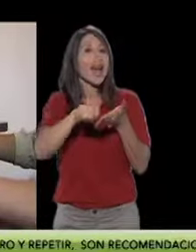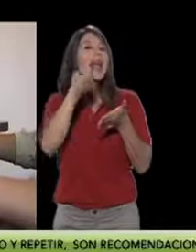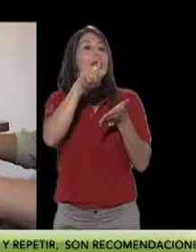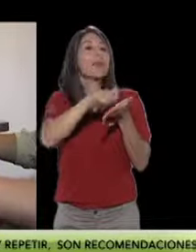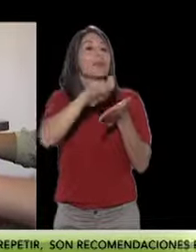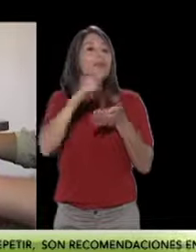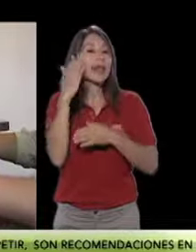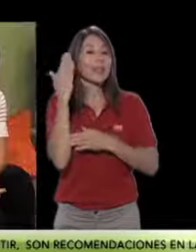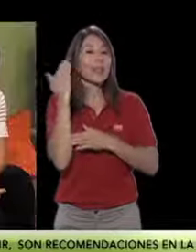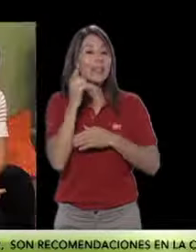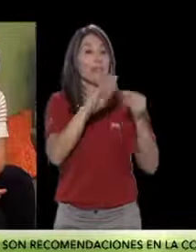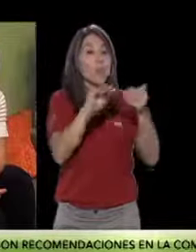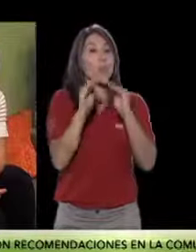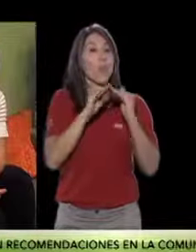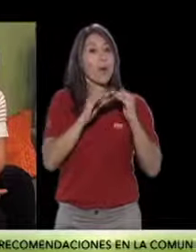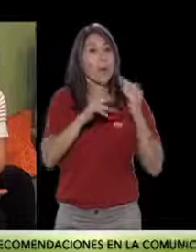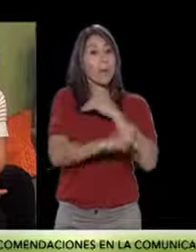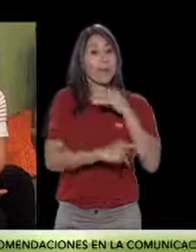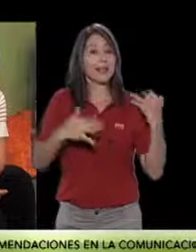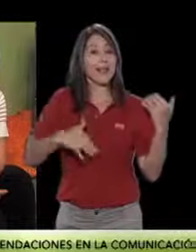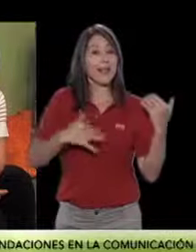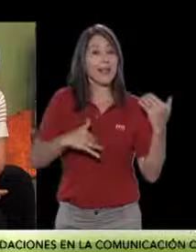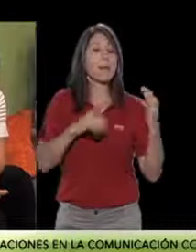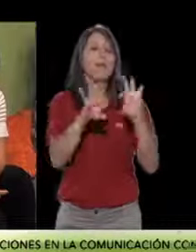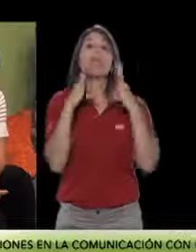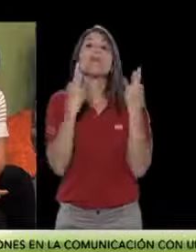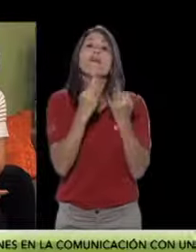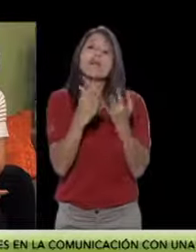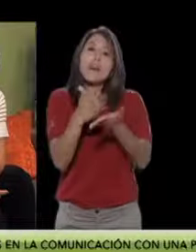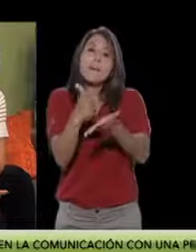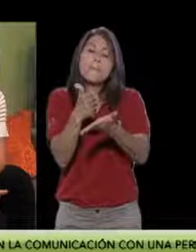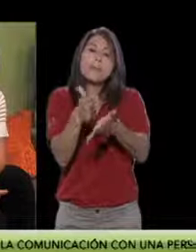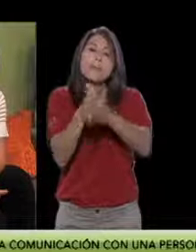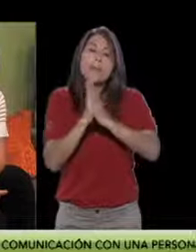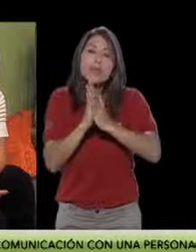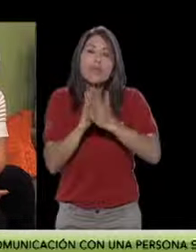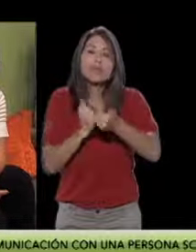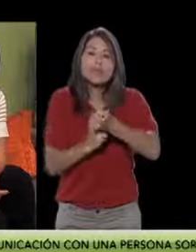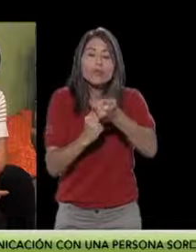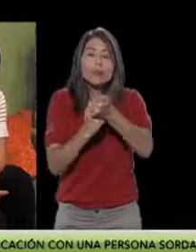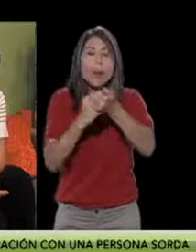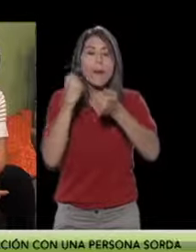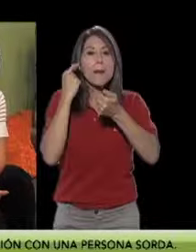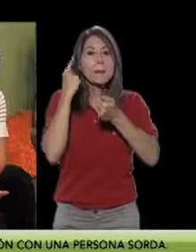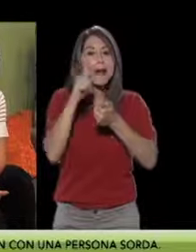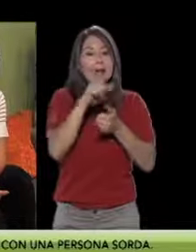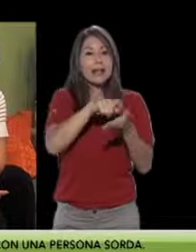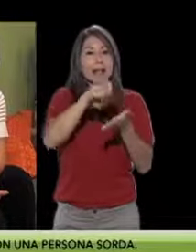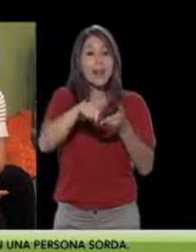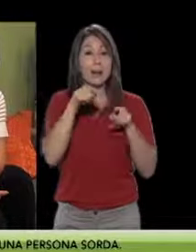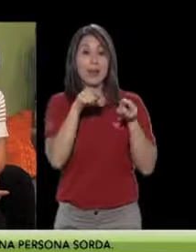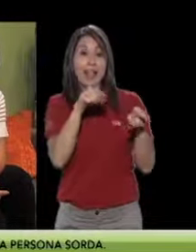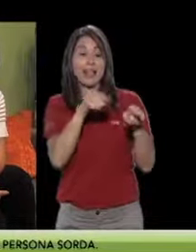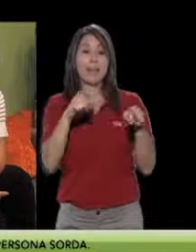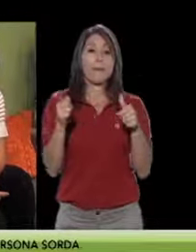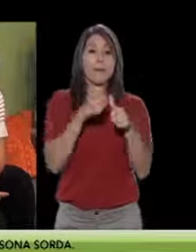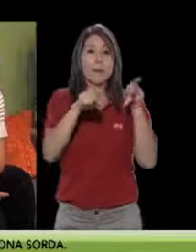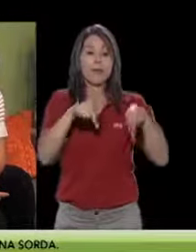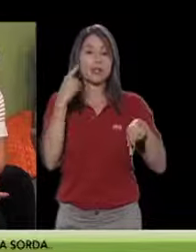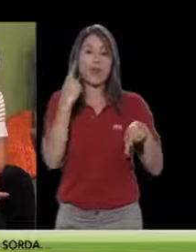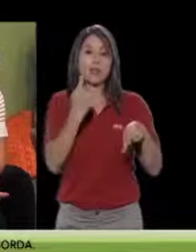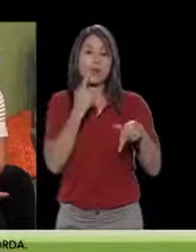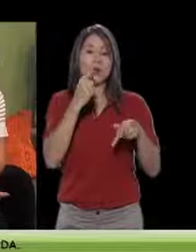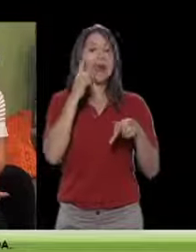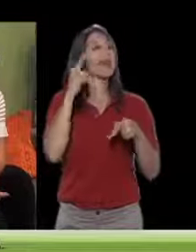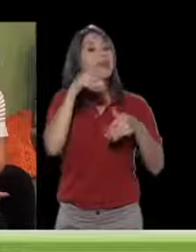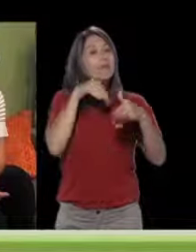Argentina. La familia de Celeste solicitó capacitación para su centro educativo, ya que ella fue la primera persona sorda en